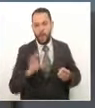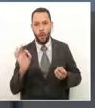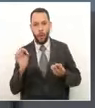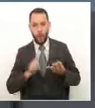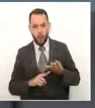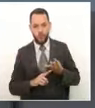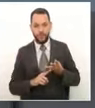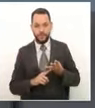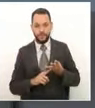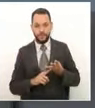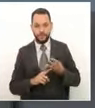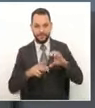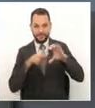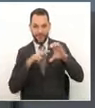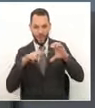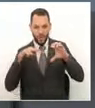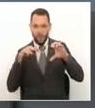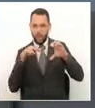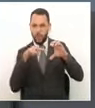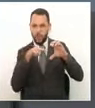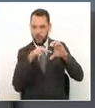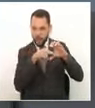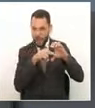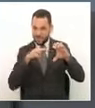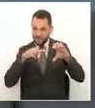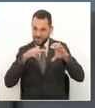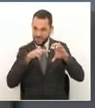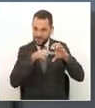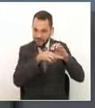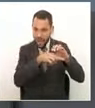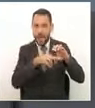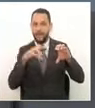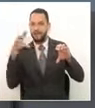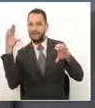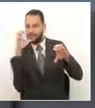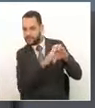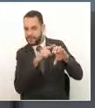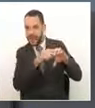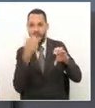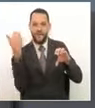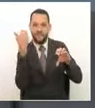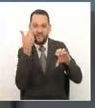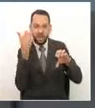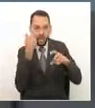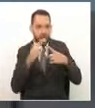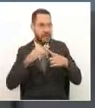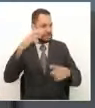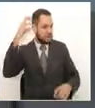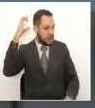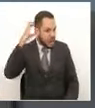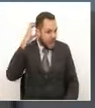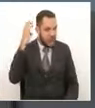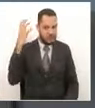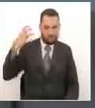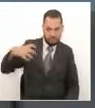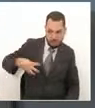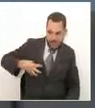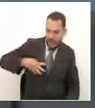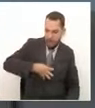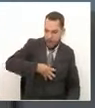resonador magnético de tres teslas que permite poder identificar tumores y enfermedades más complejas SPET